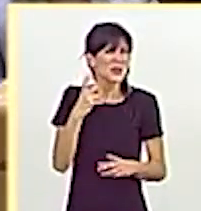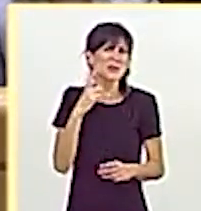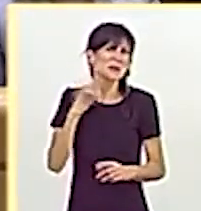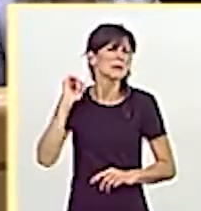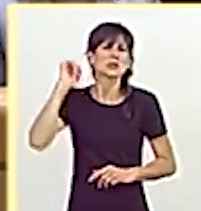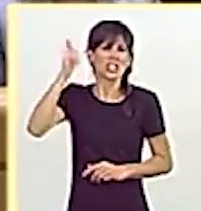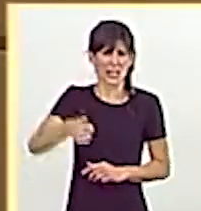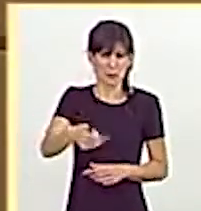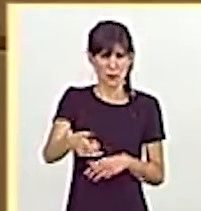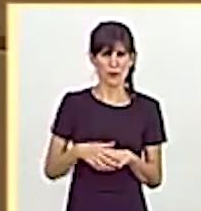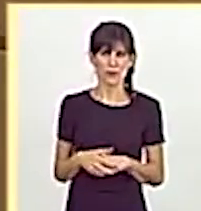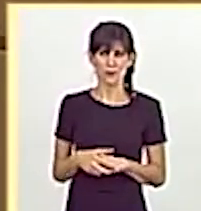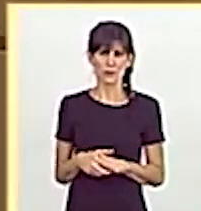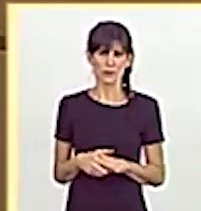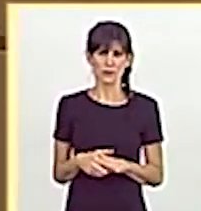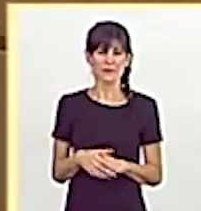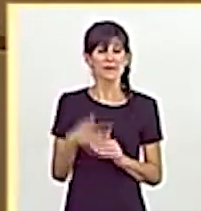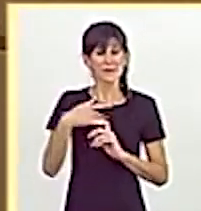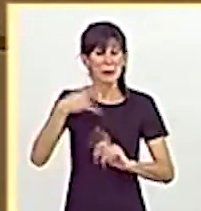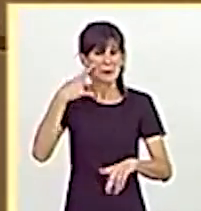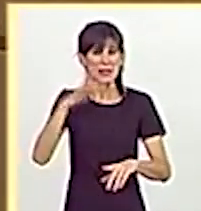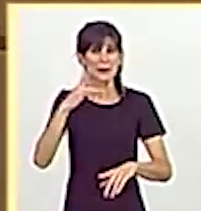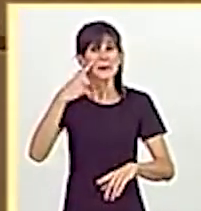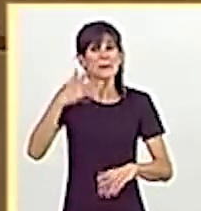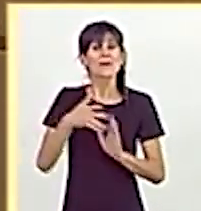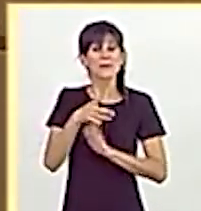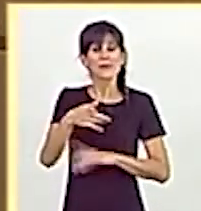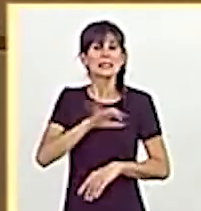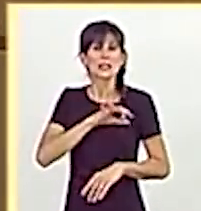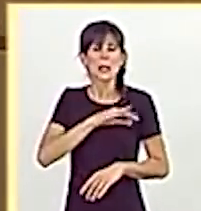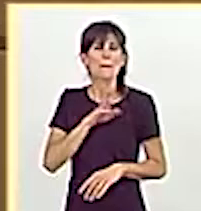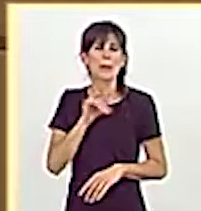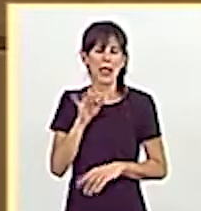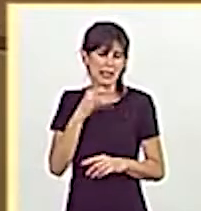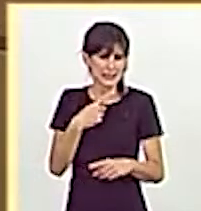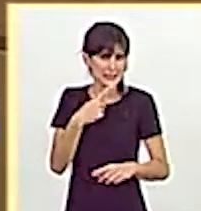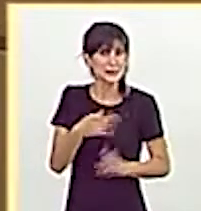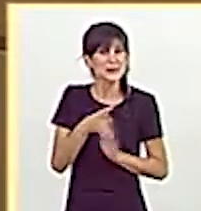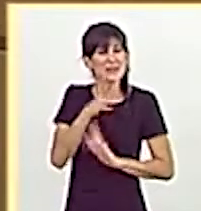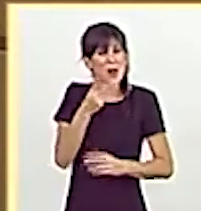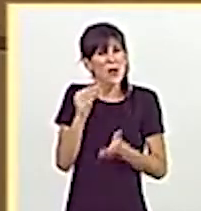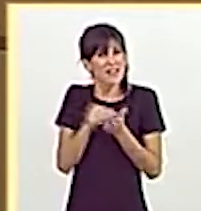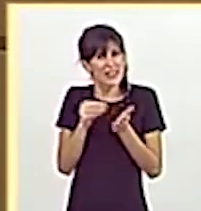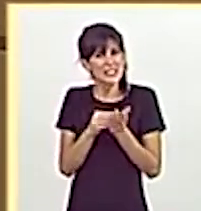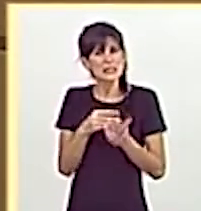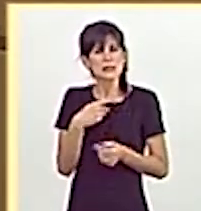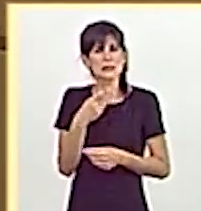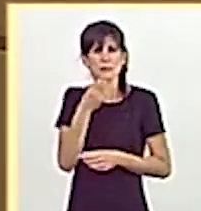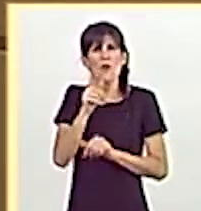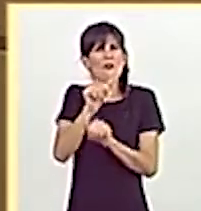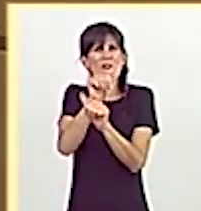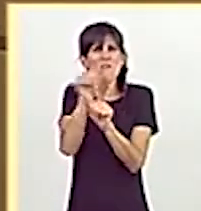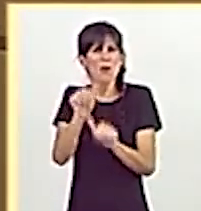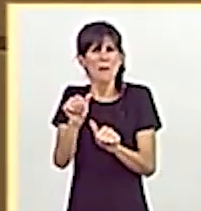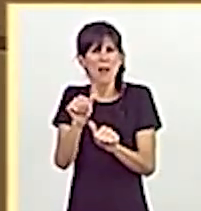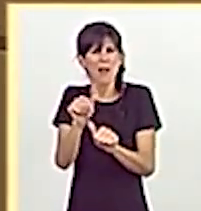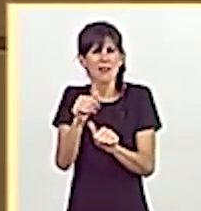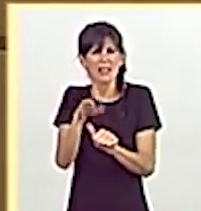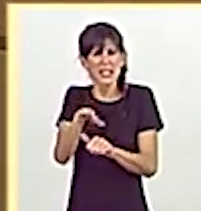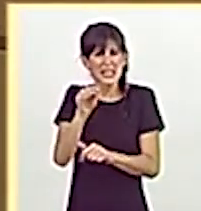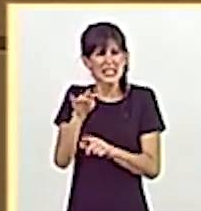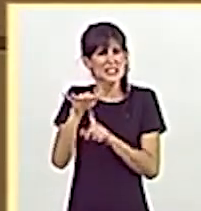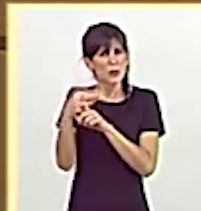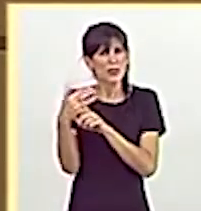mucho tiempo. Pero miren, señora Prada, porque a veces la mejor manera de entender las cosas